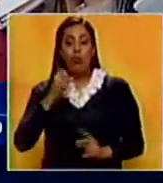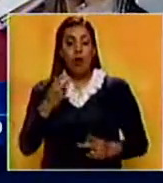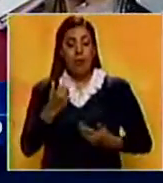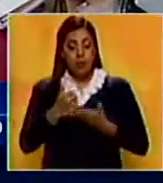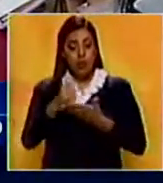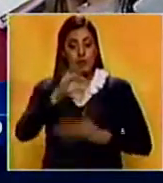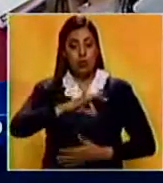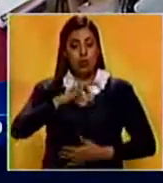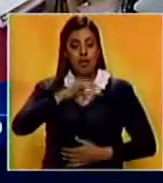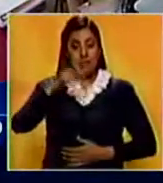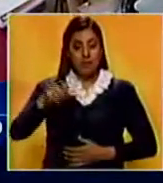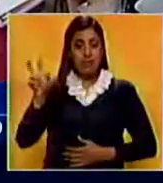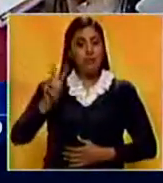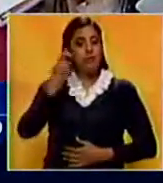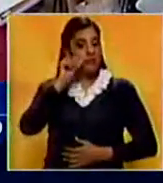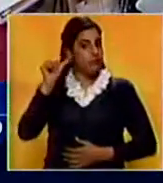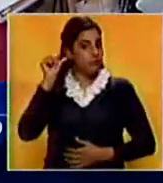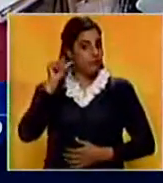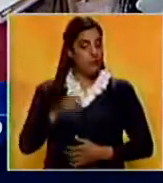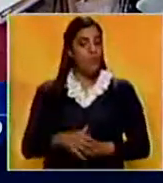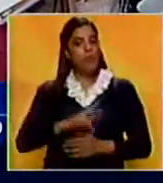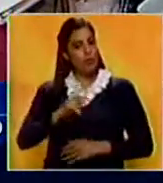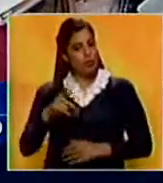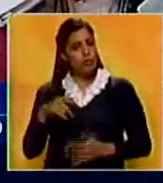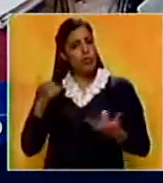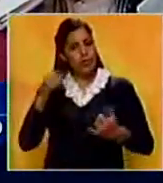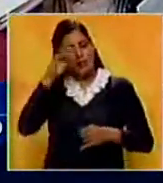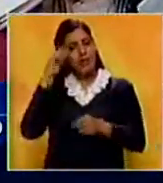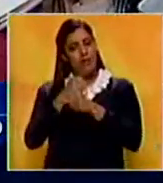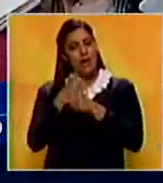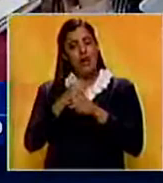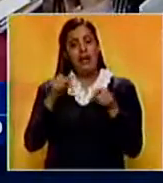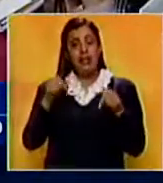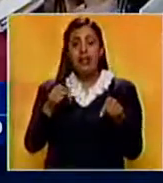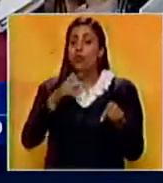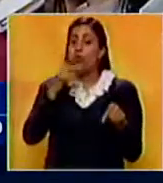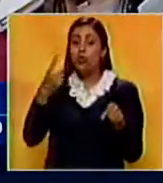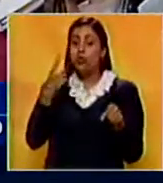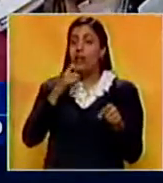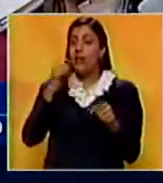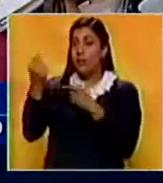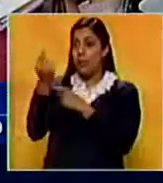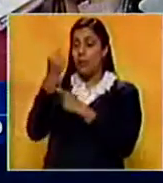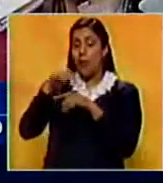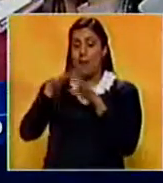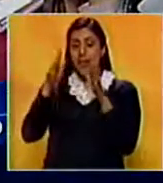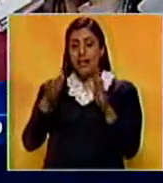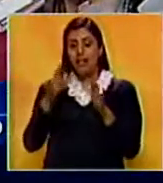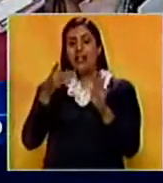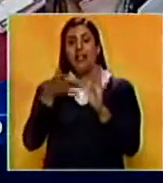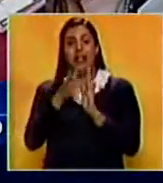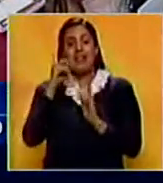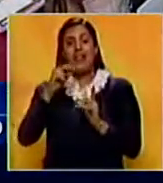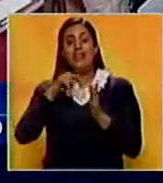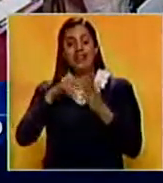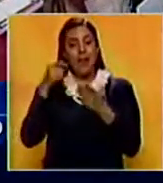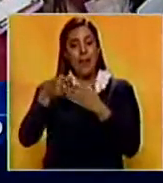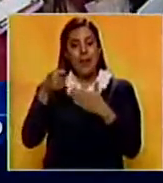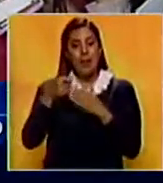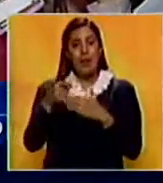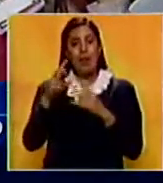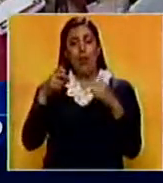bienestar social para los venezolanos y las venezolanas. Nosotros vamos a trabajar, no solamente, como lo decía el Ministro Reaza, lo que tenga que ver con el